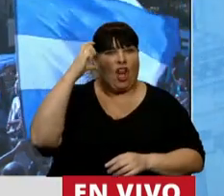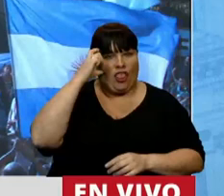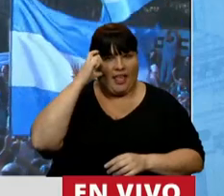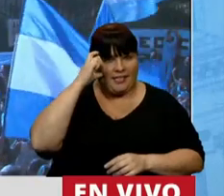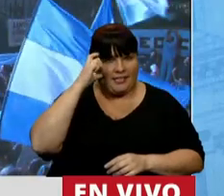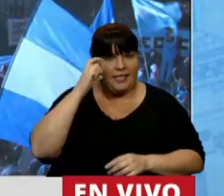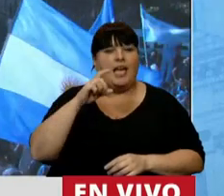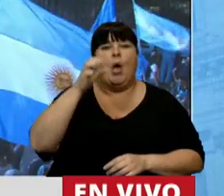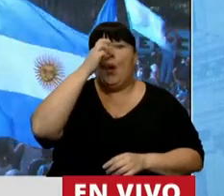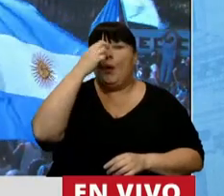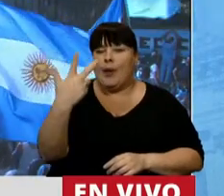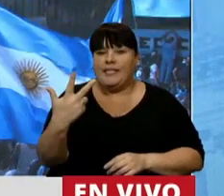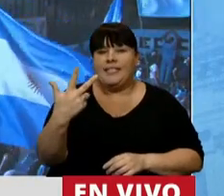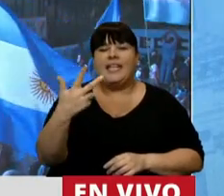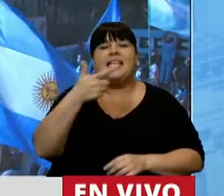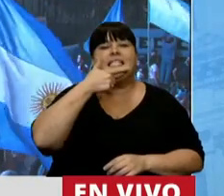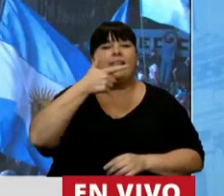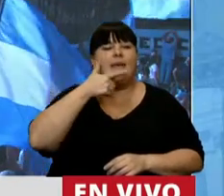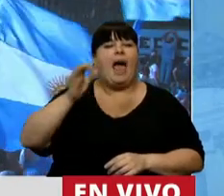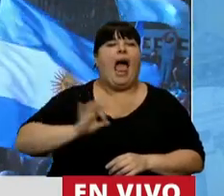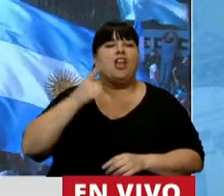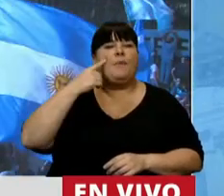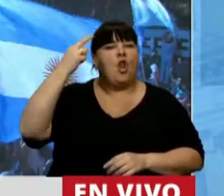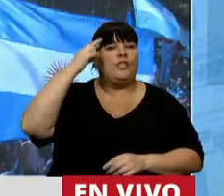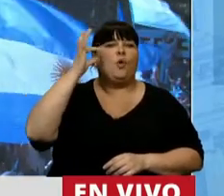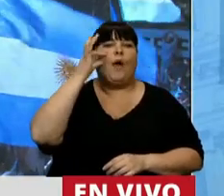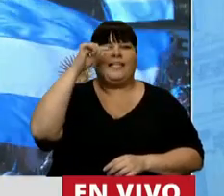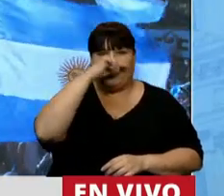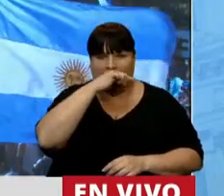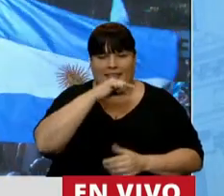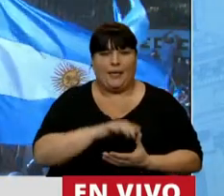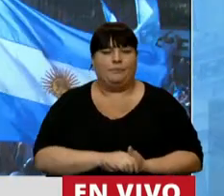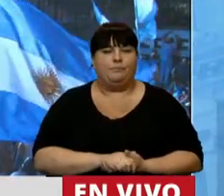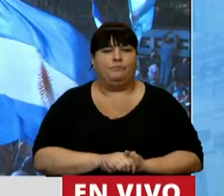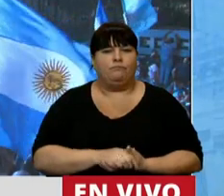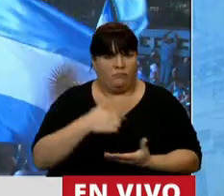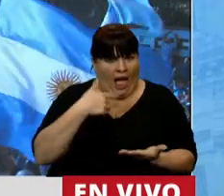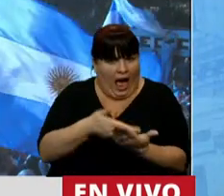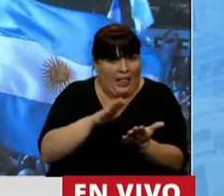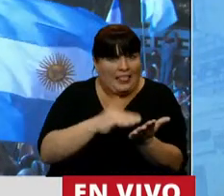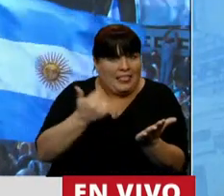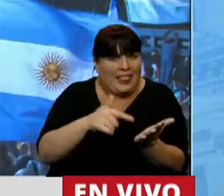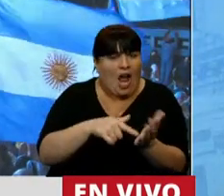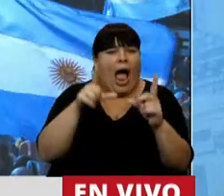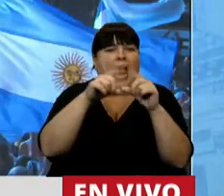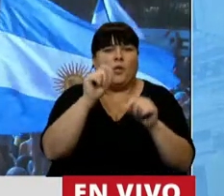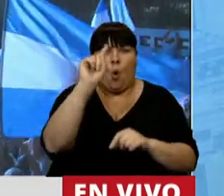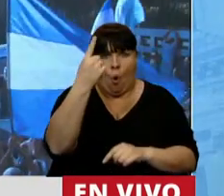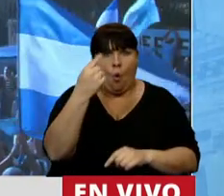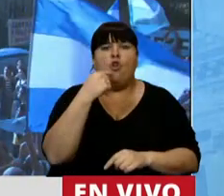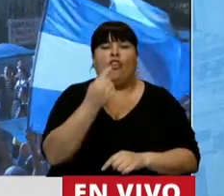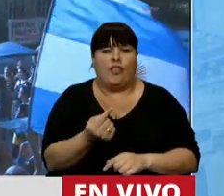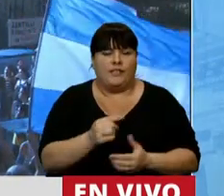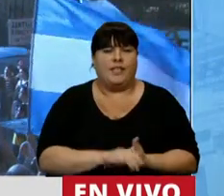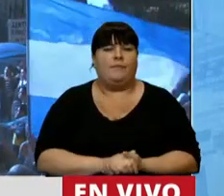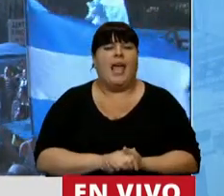el 23 de septiembre de 1947. La tengo acá, artículo 1, dice,